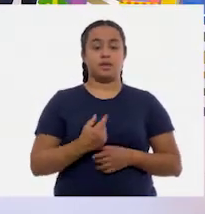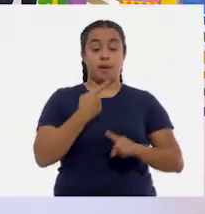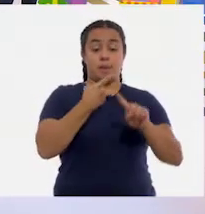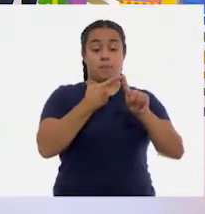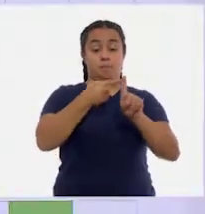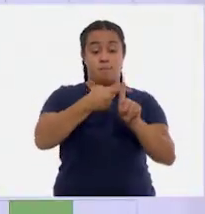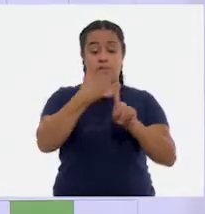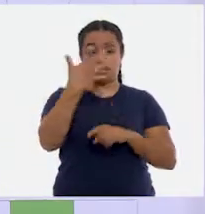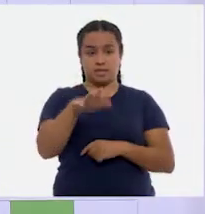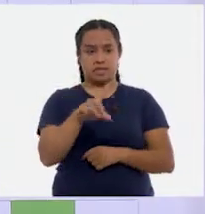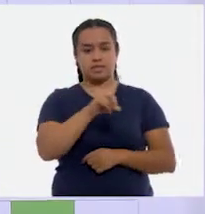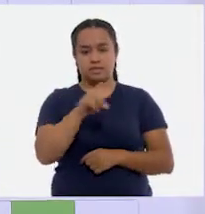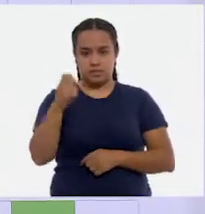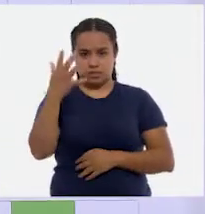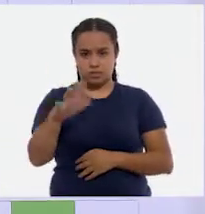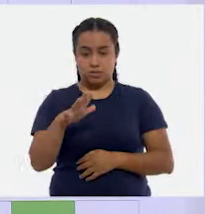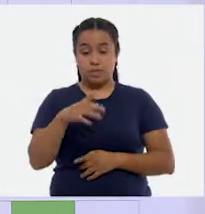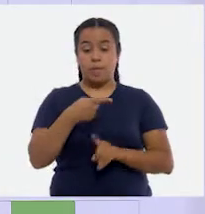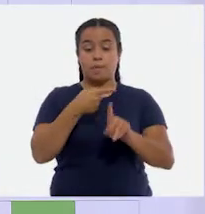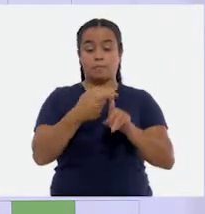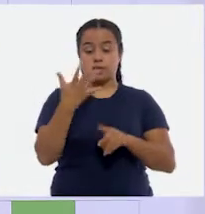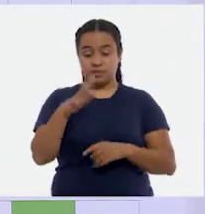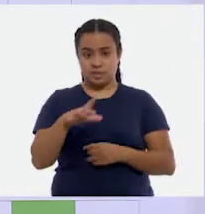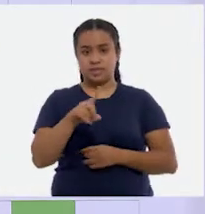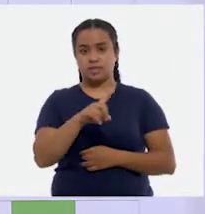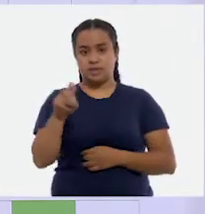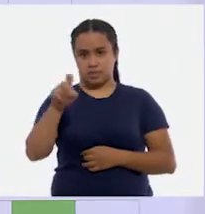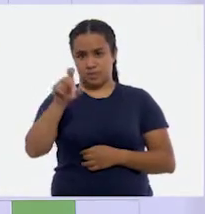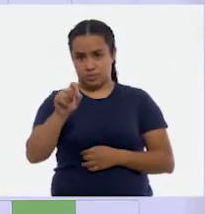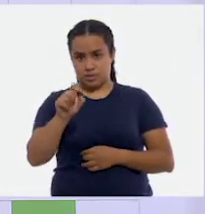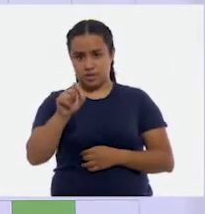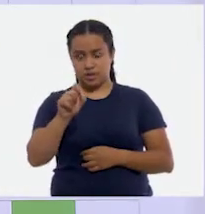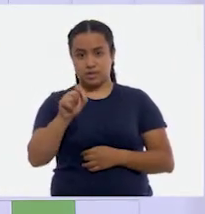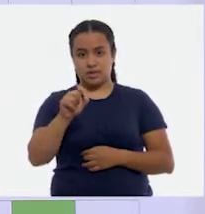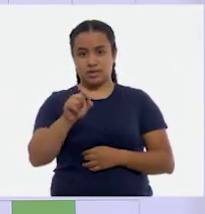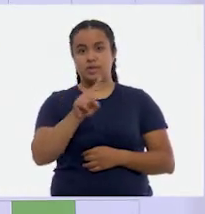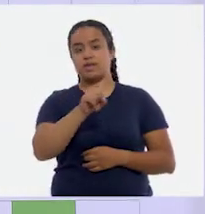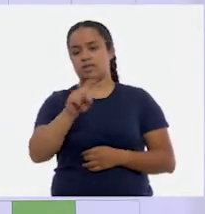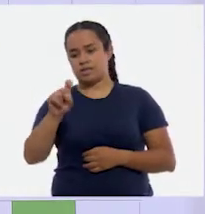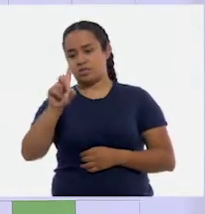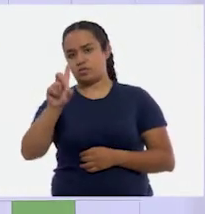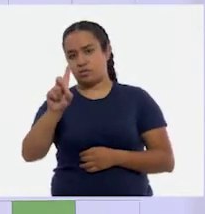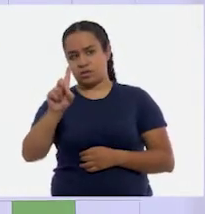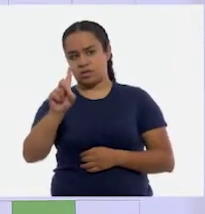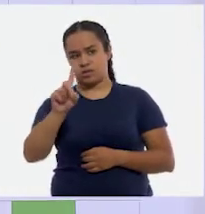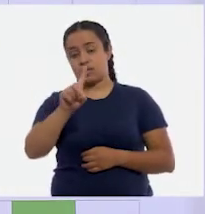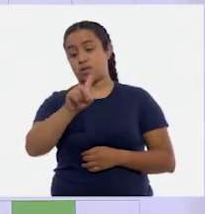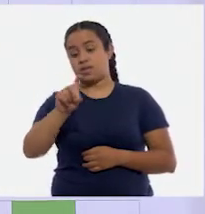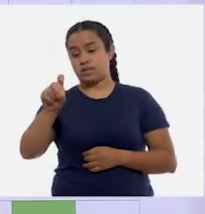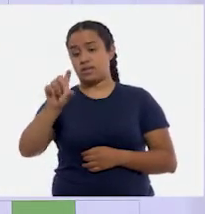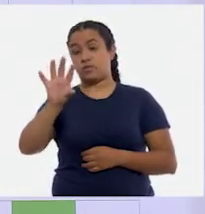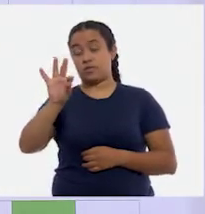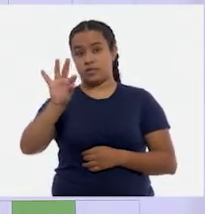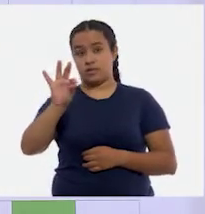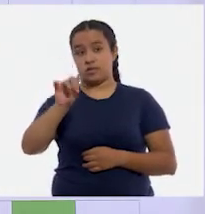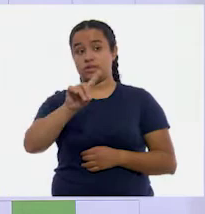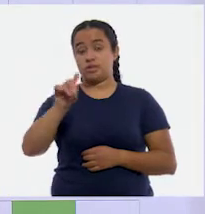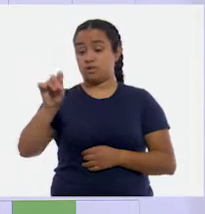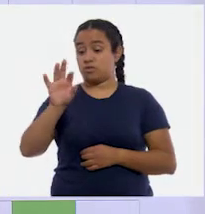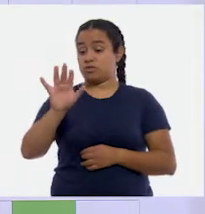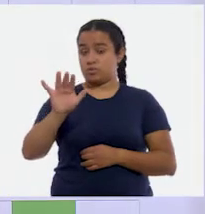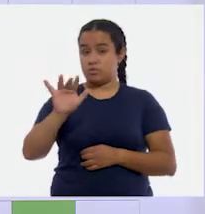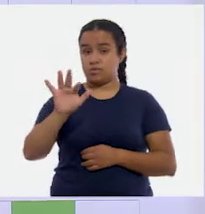diez, ciento diez. Y otros diez, ciento veinte. Y después, ciento treinta, ciento cuarenta,